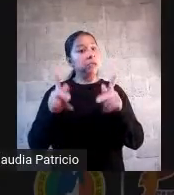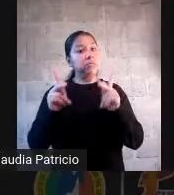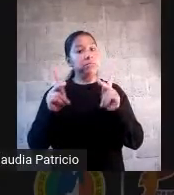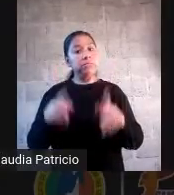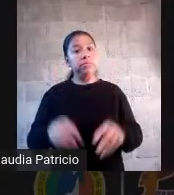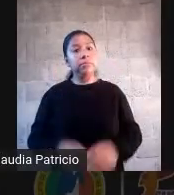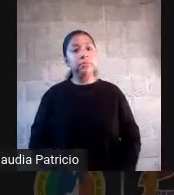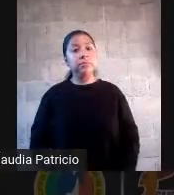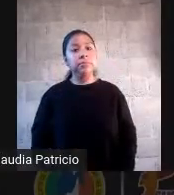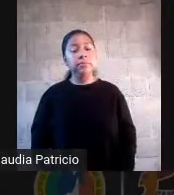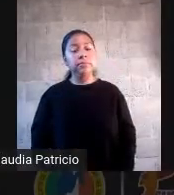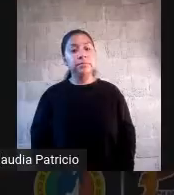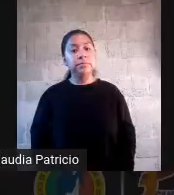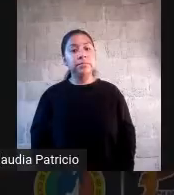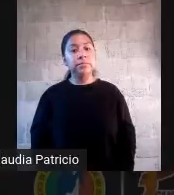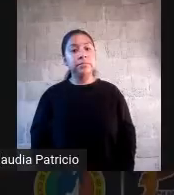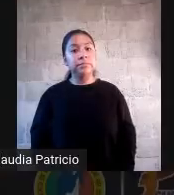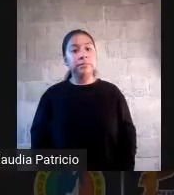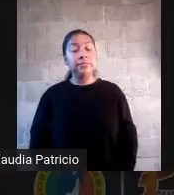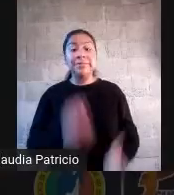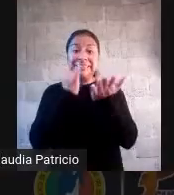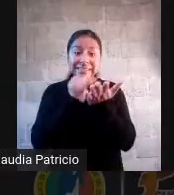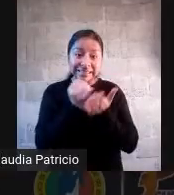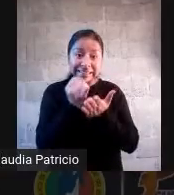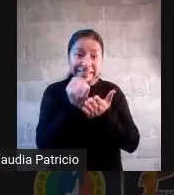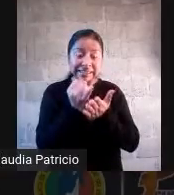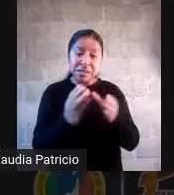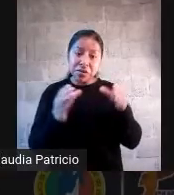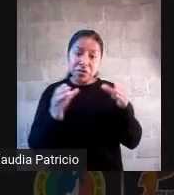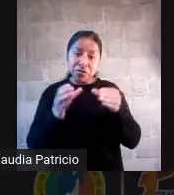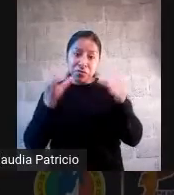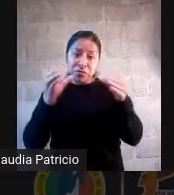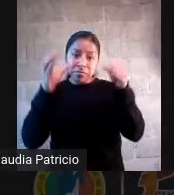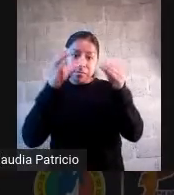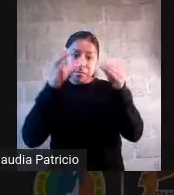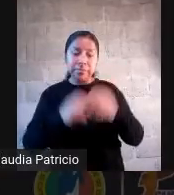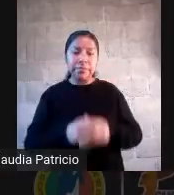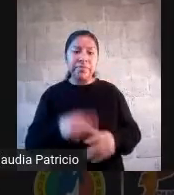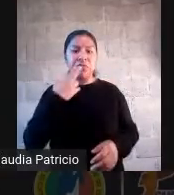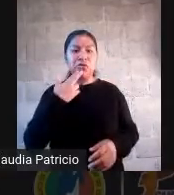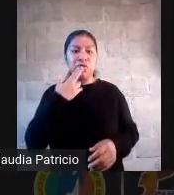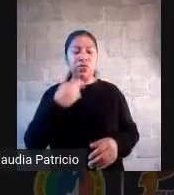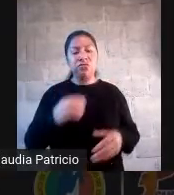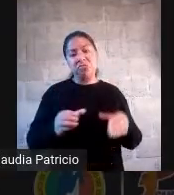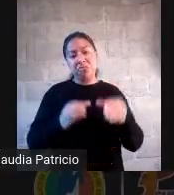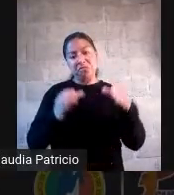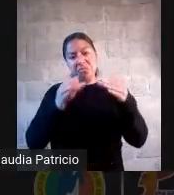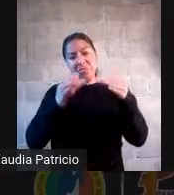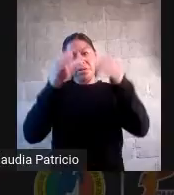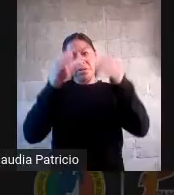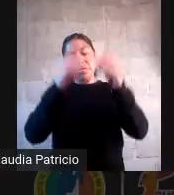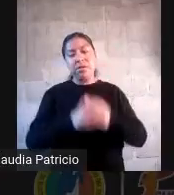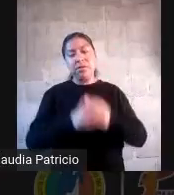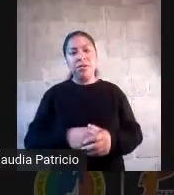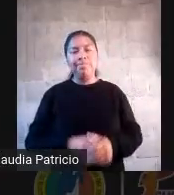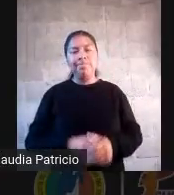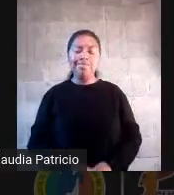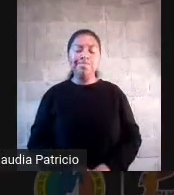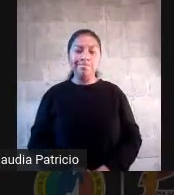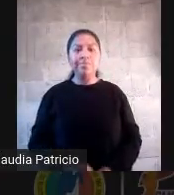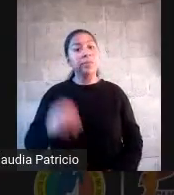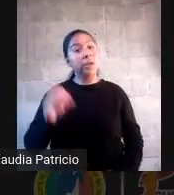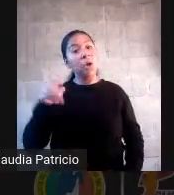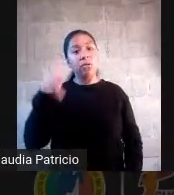Decisión formativa, uso formativo de ese instrumento. Ok, chicos, vamos a dar una sesión para que